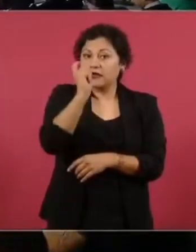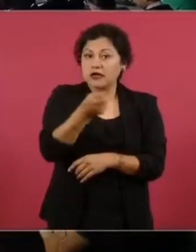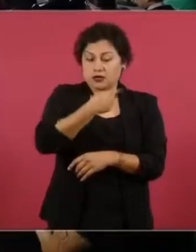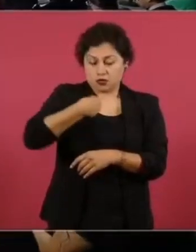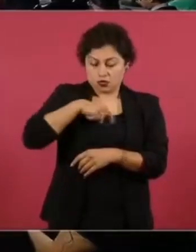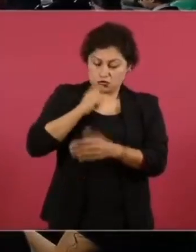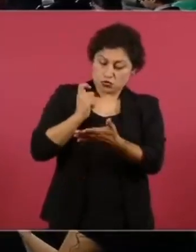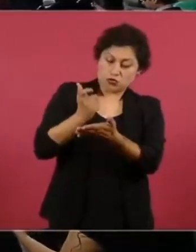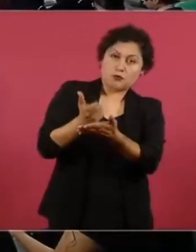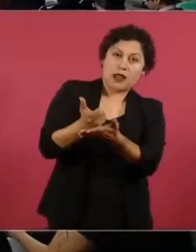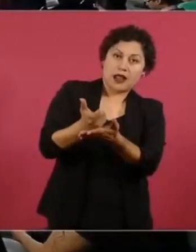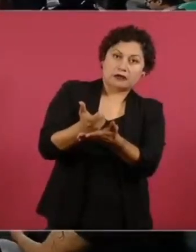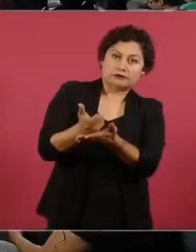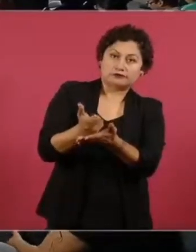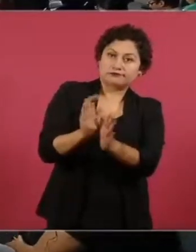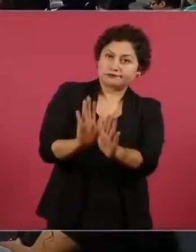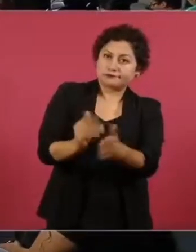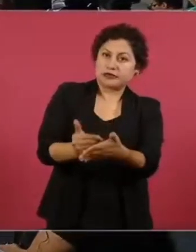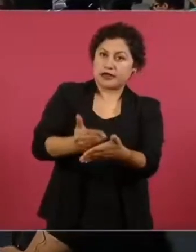hacer un avalúo.